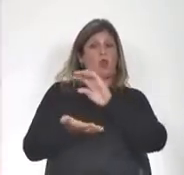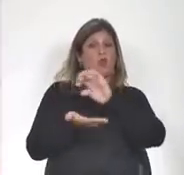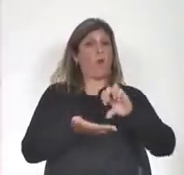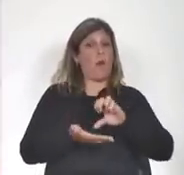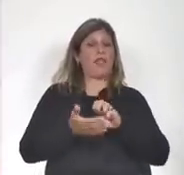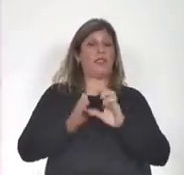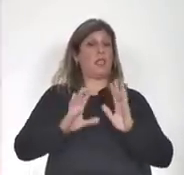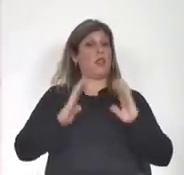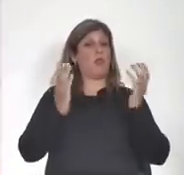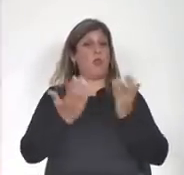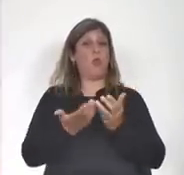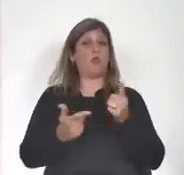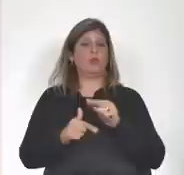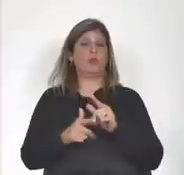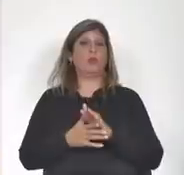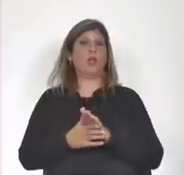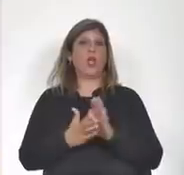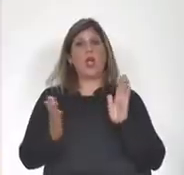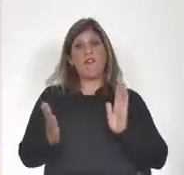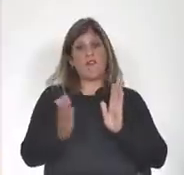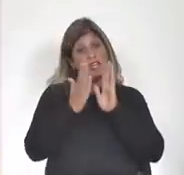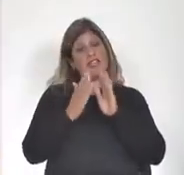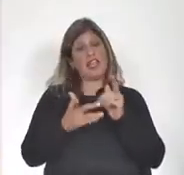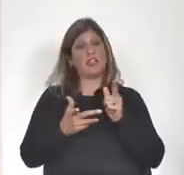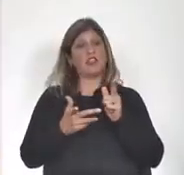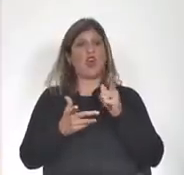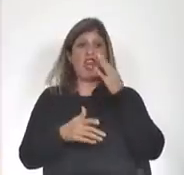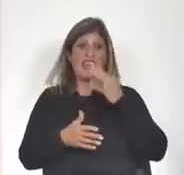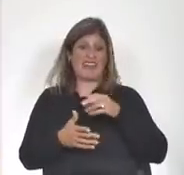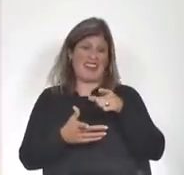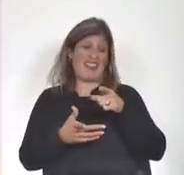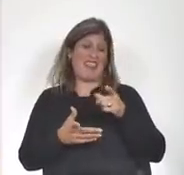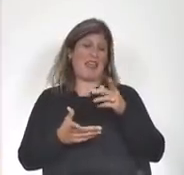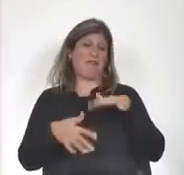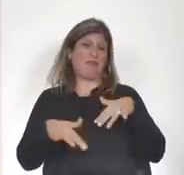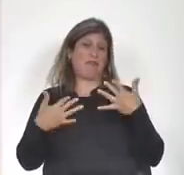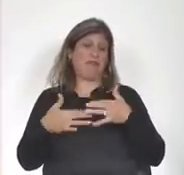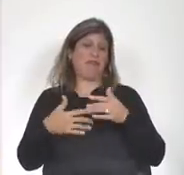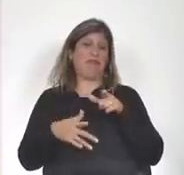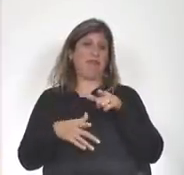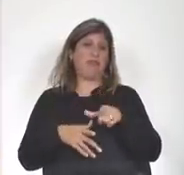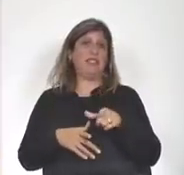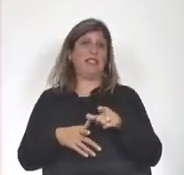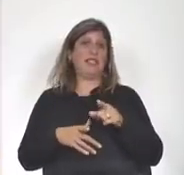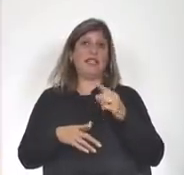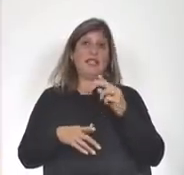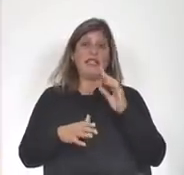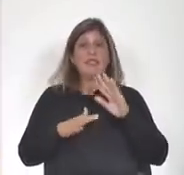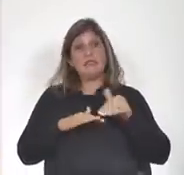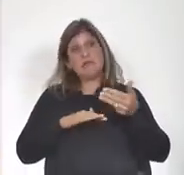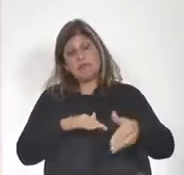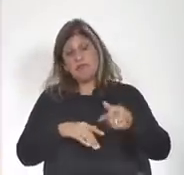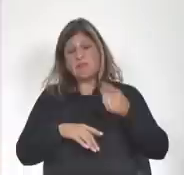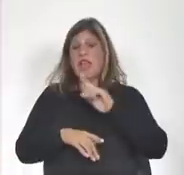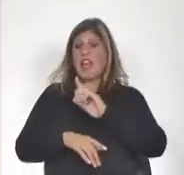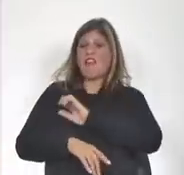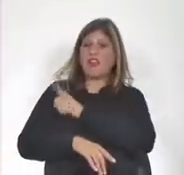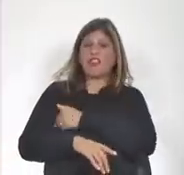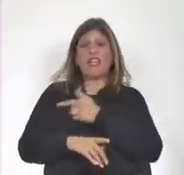a la realidad tan dramática que vive el país y a pesar de las fortalezas que se exhiben afuera como ahora hace poco